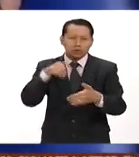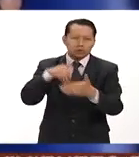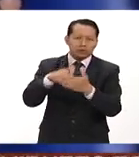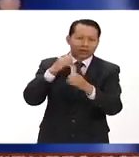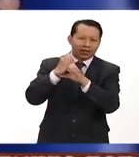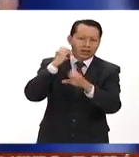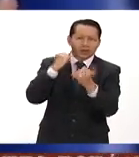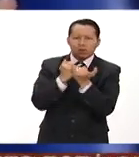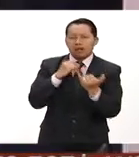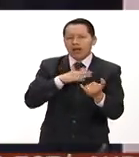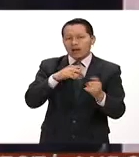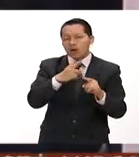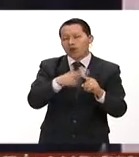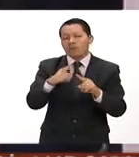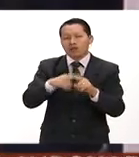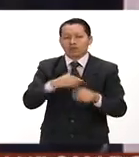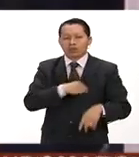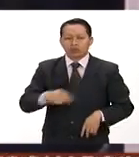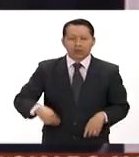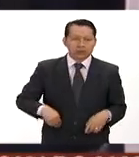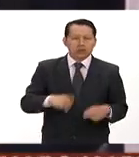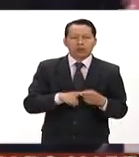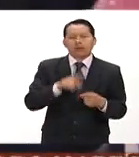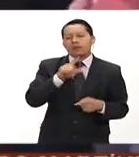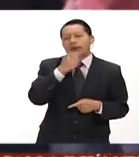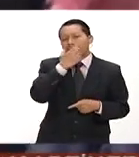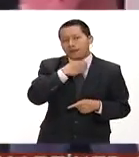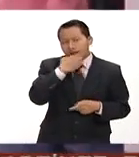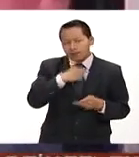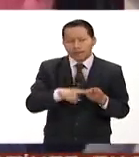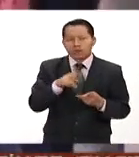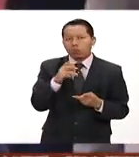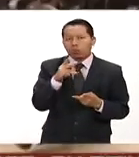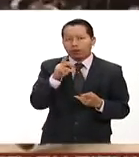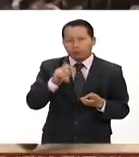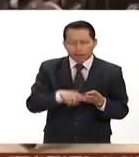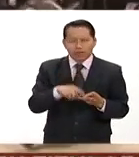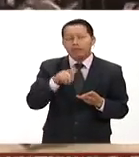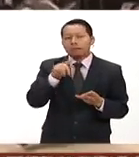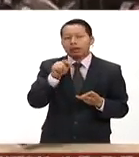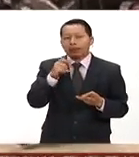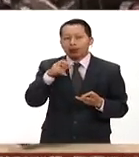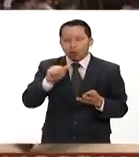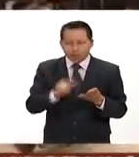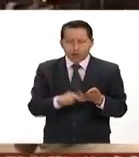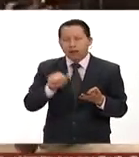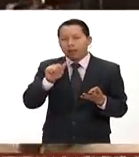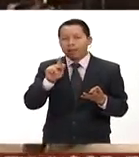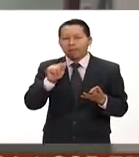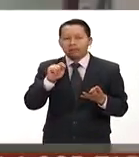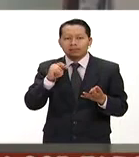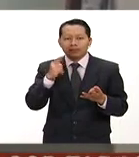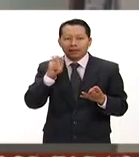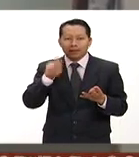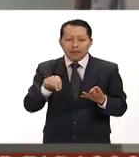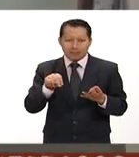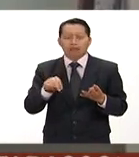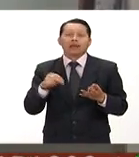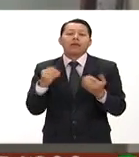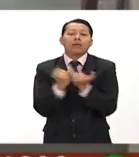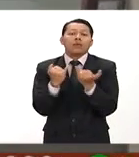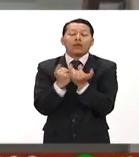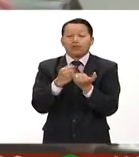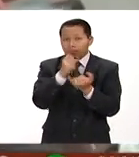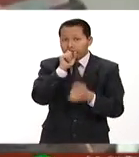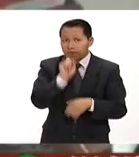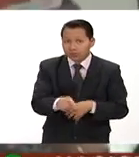de otros municipios como Lázaro Cárdenas, Uruapan, Zamora y Apatzingán, donde, como le digo, existe